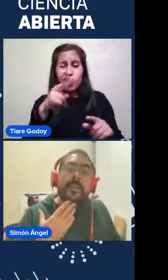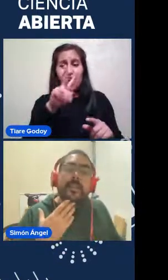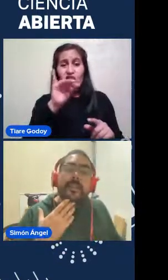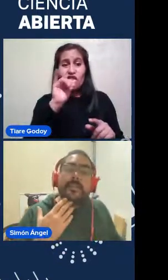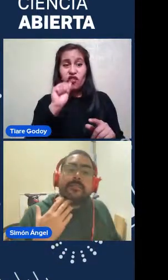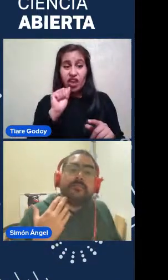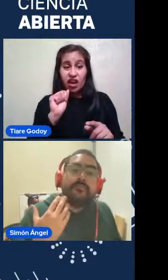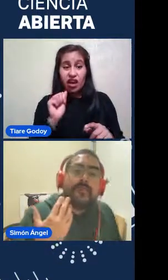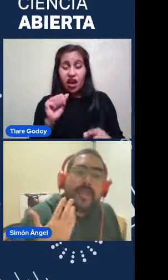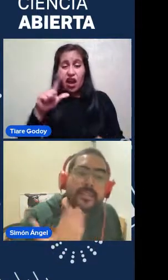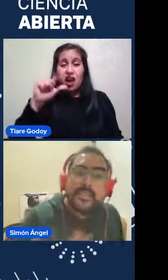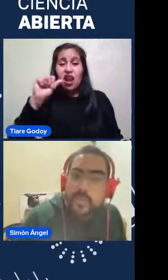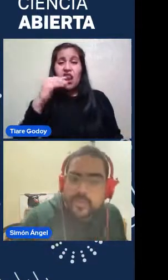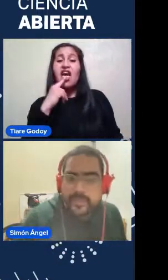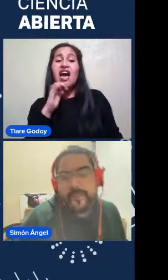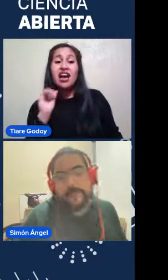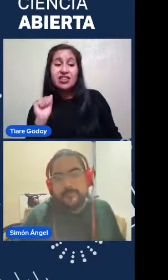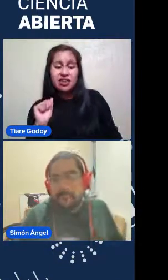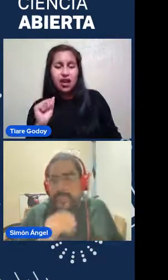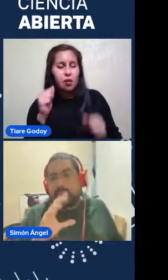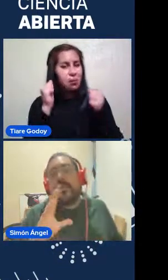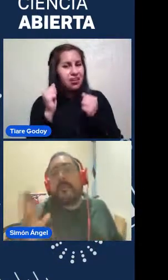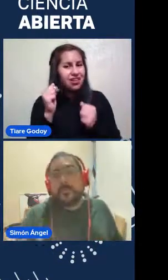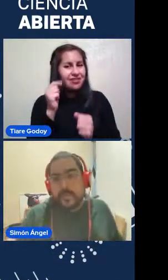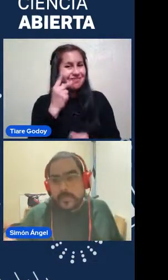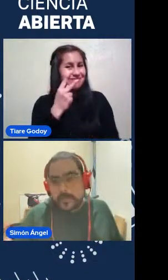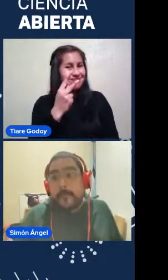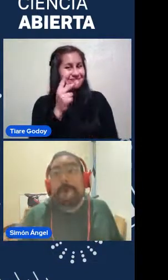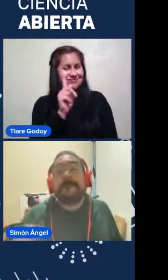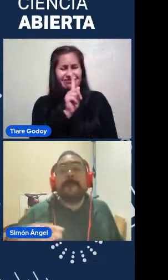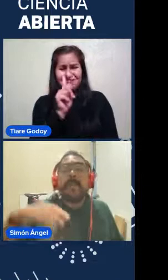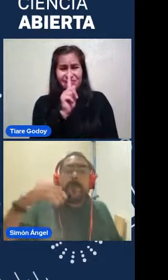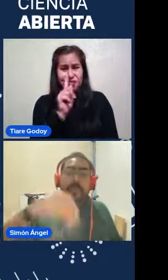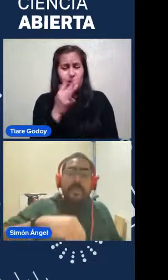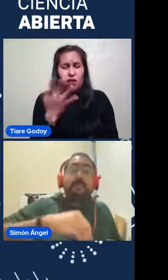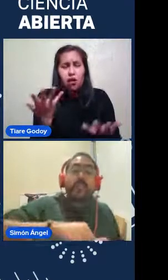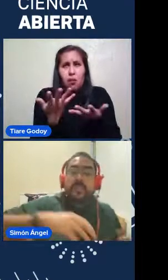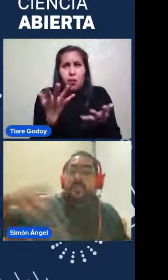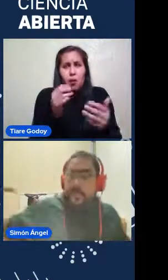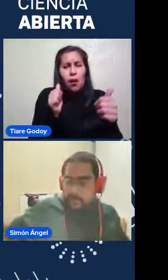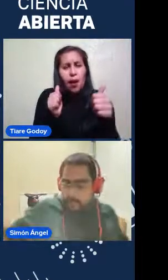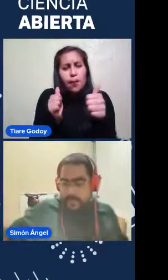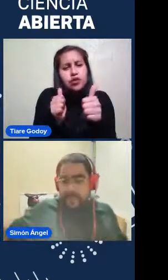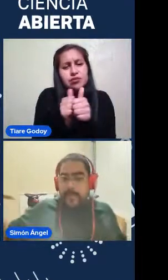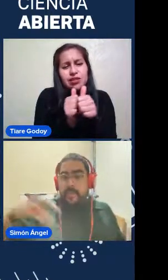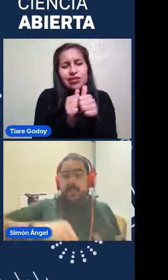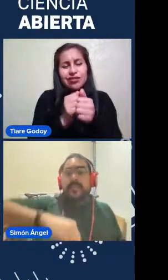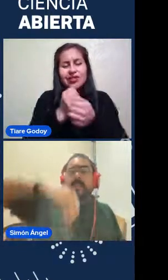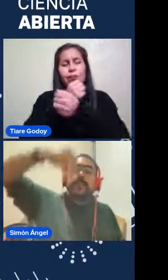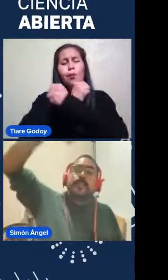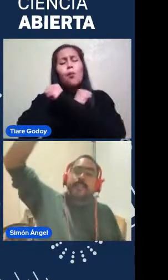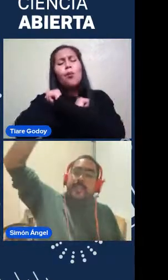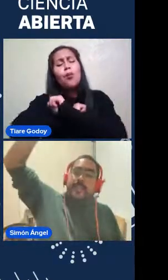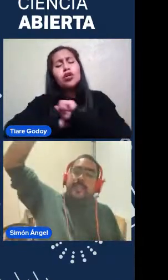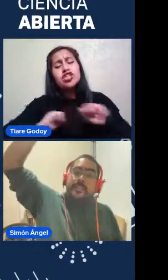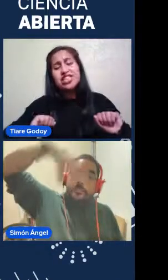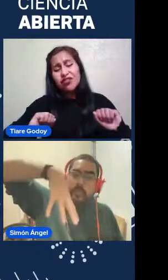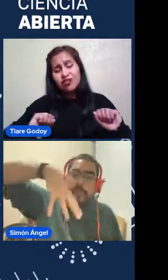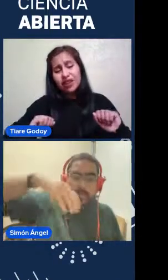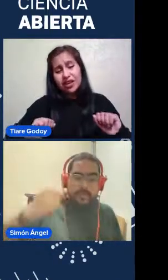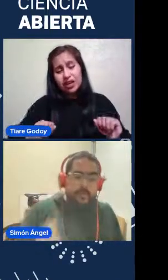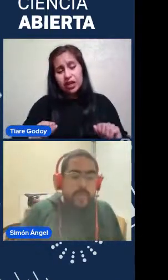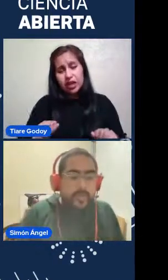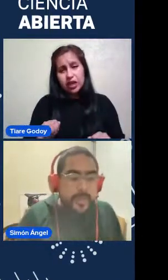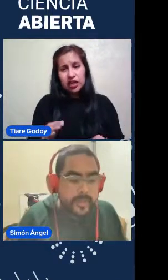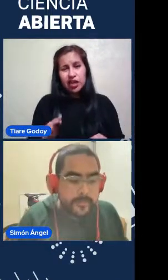probablemente Así no se vea Es una aproximación Porque es imposible Por el tamaño Que tiene Salir